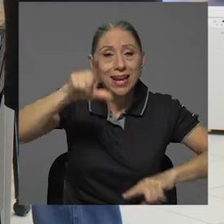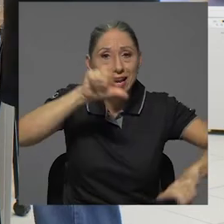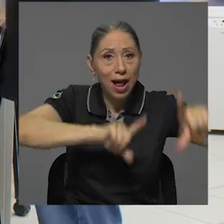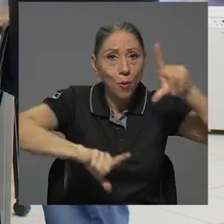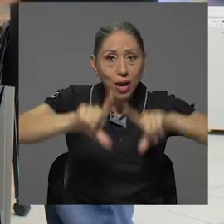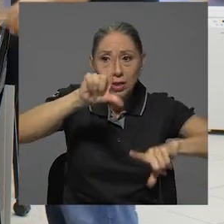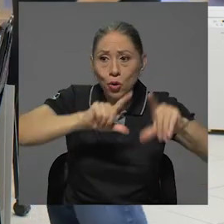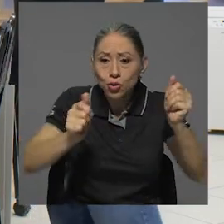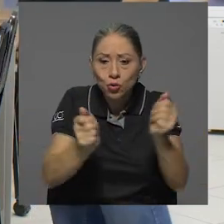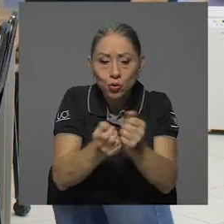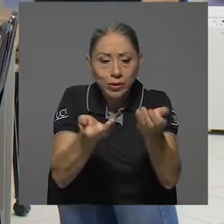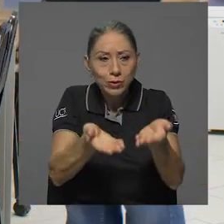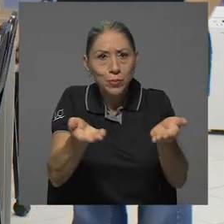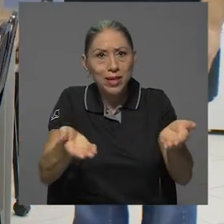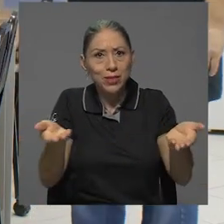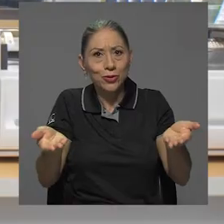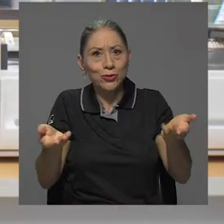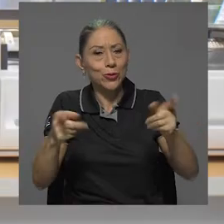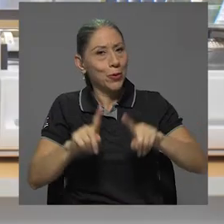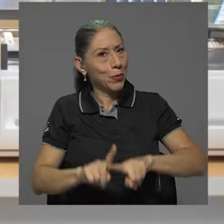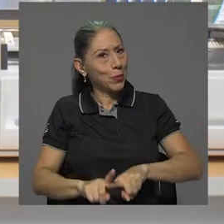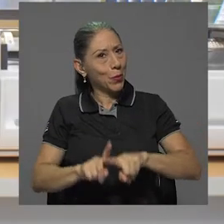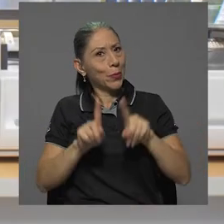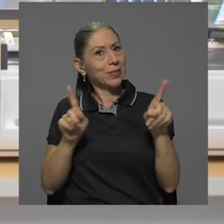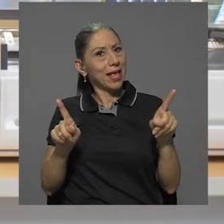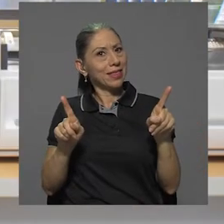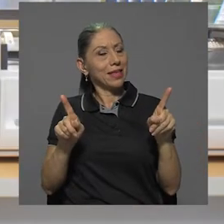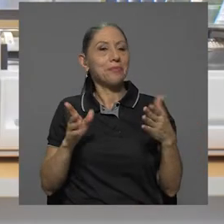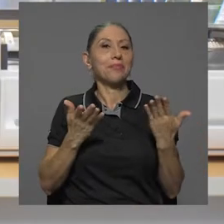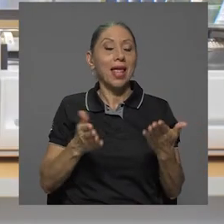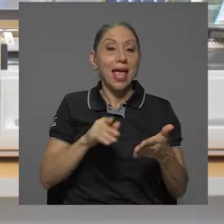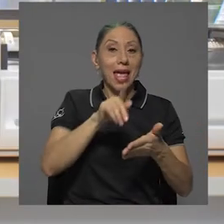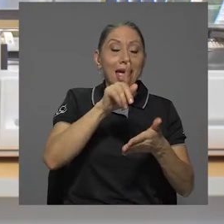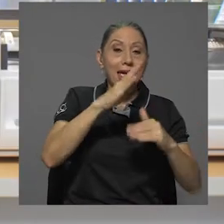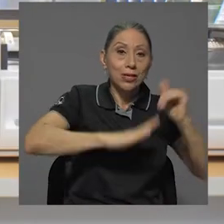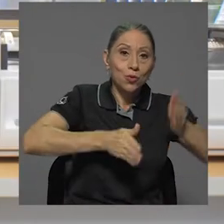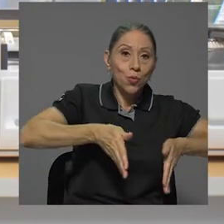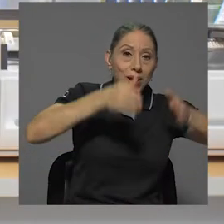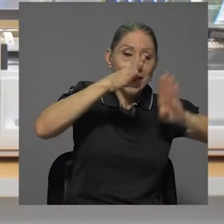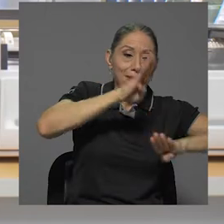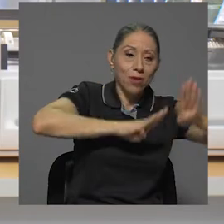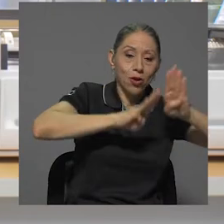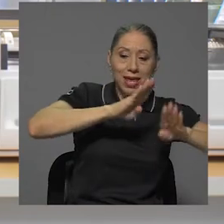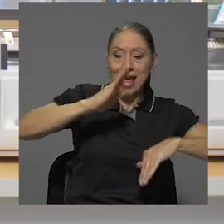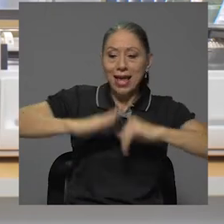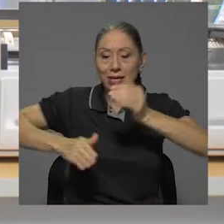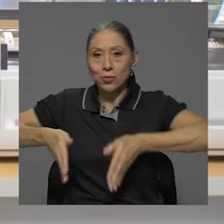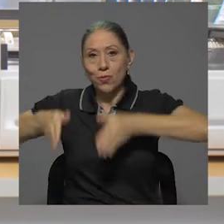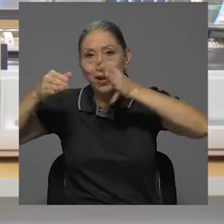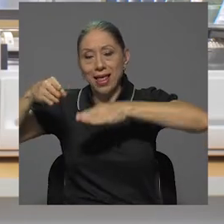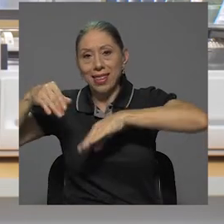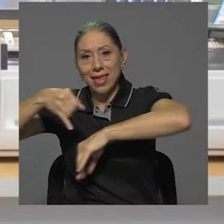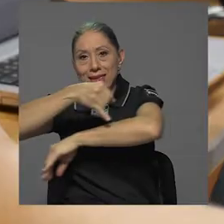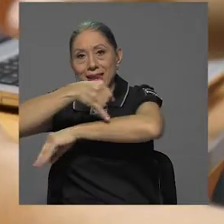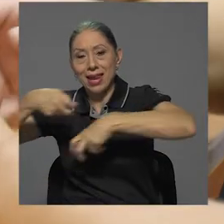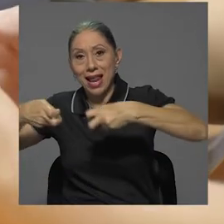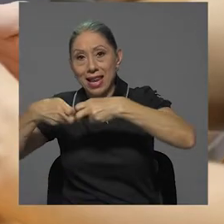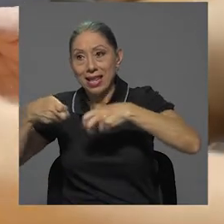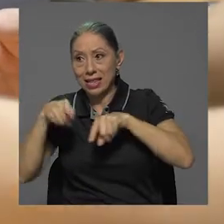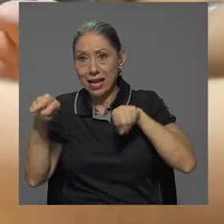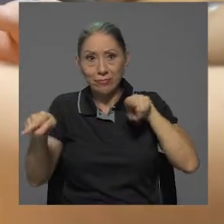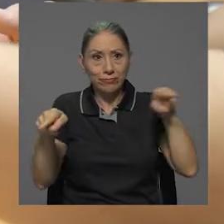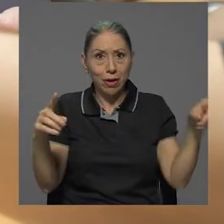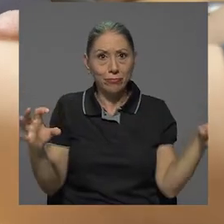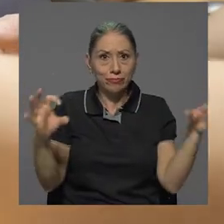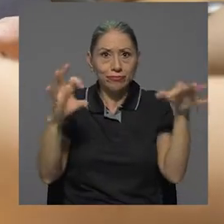laboratorios y sus instrumentos. No obstante, una alianza entre las escuelas de biología e ingeniería eléctrica busca